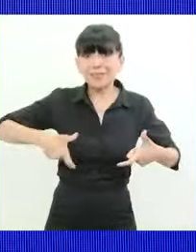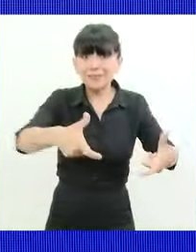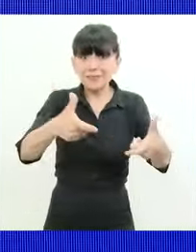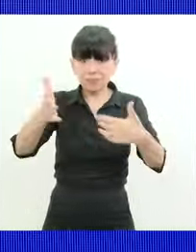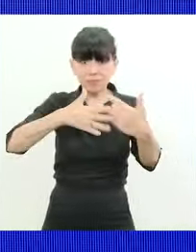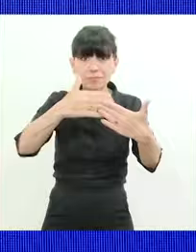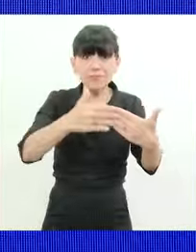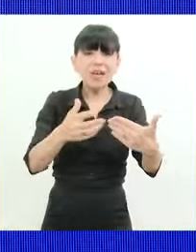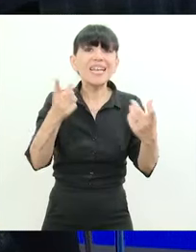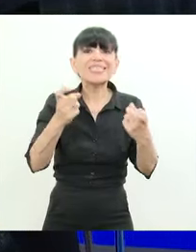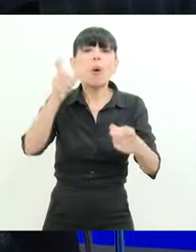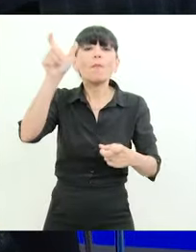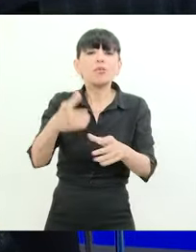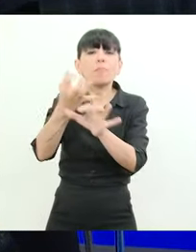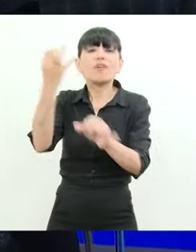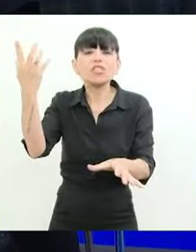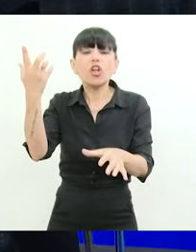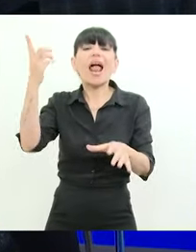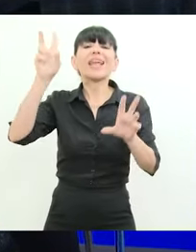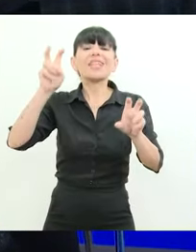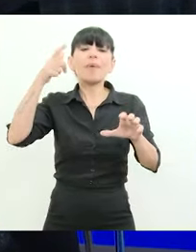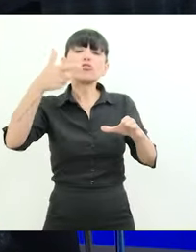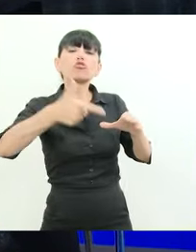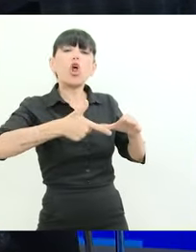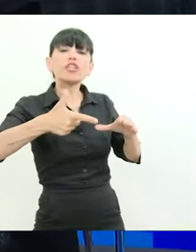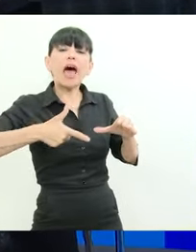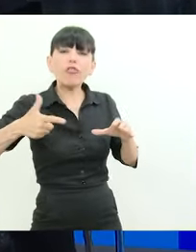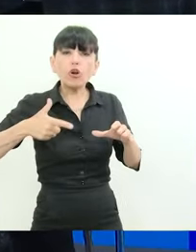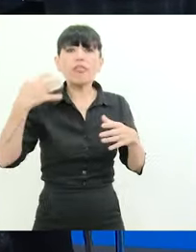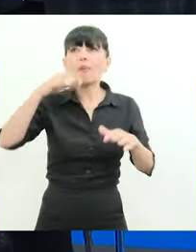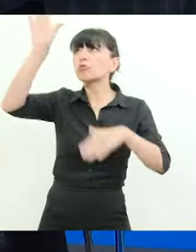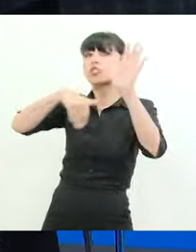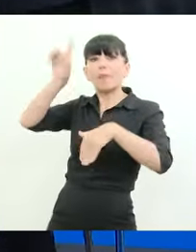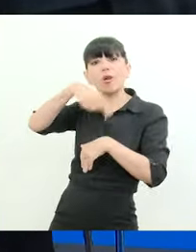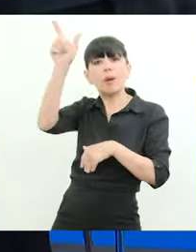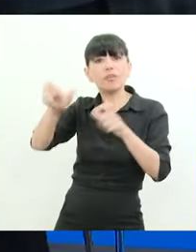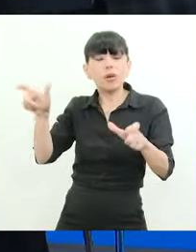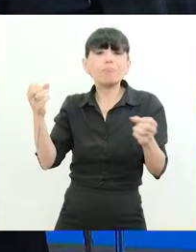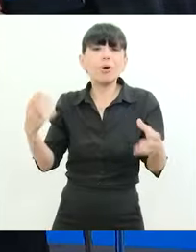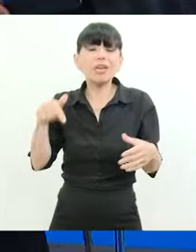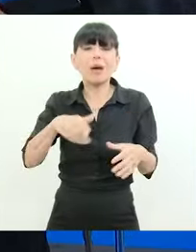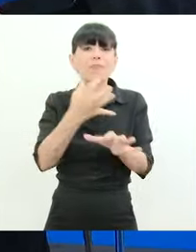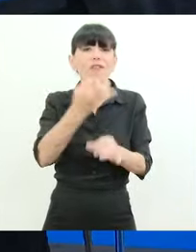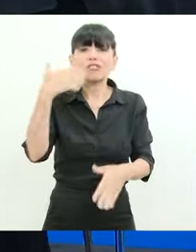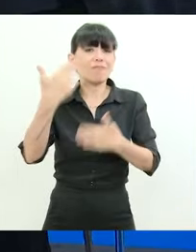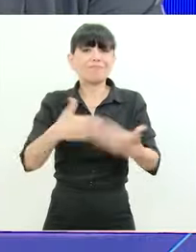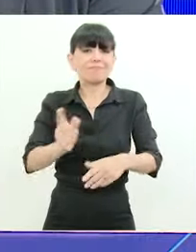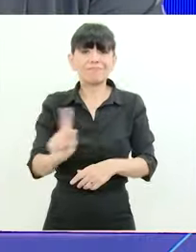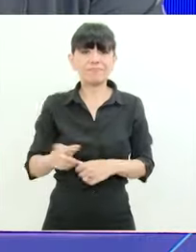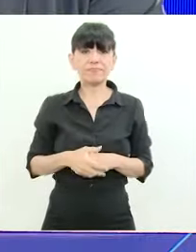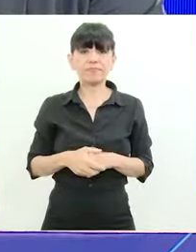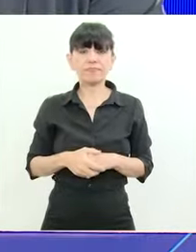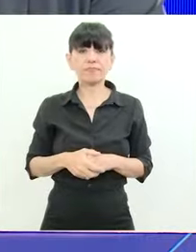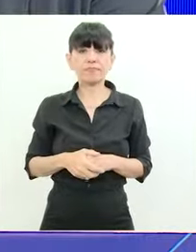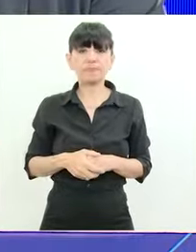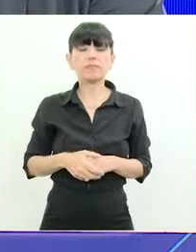soldadores porque es un oficio que en la Argentina se ha perdido de ser presidente ¿piensa que energía va a seguir